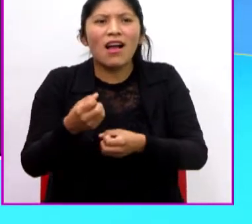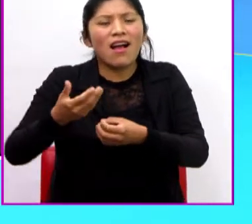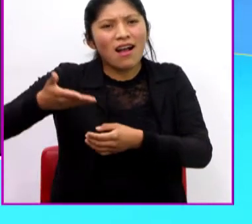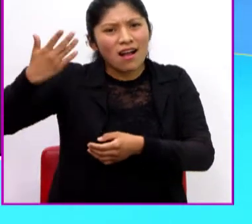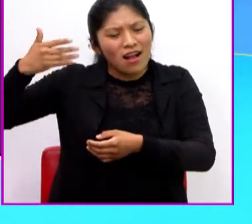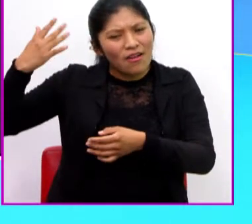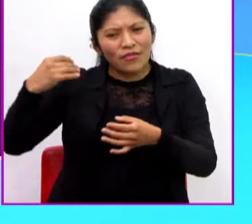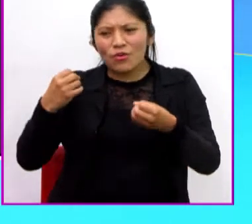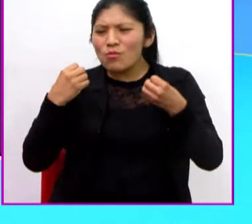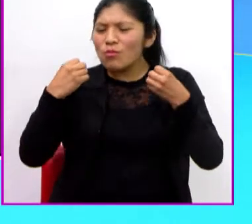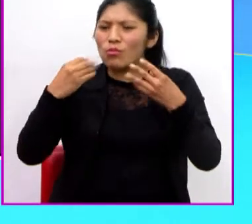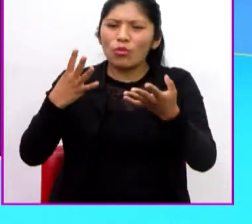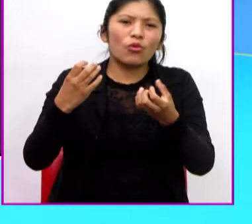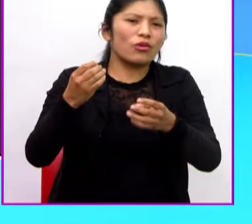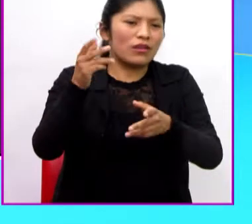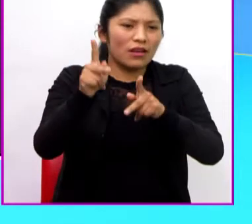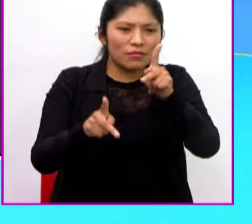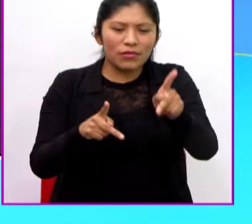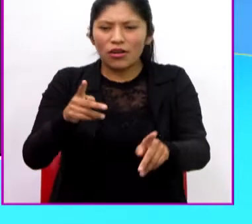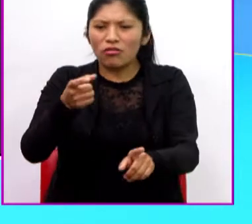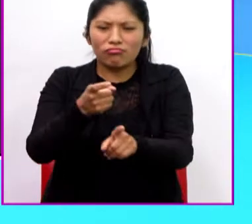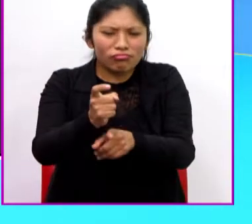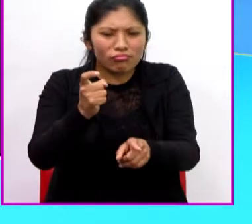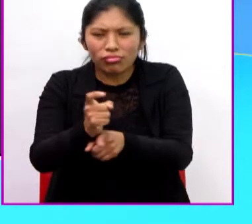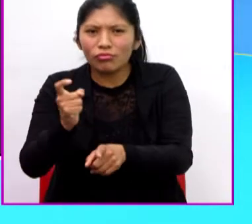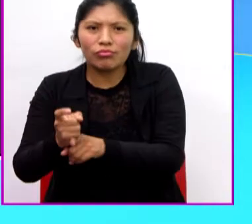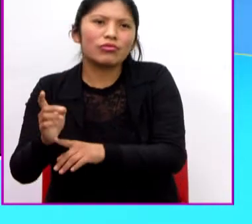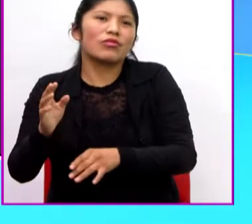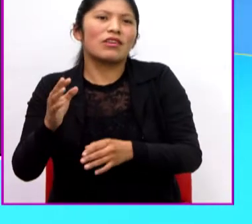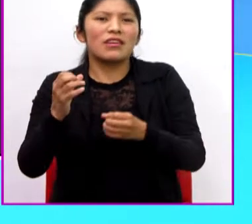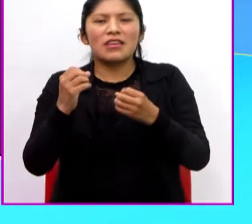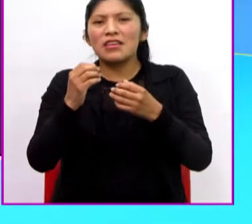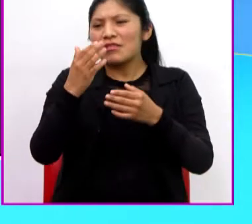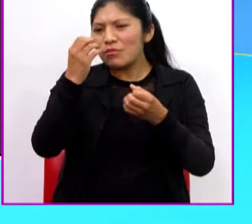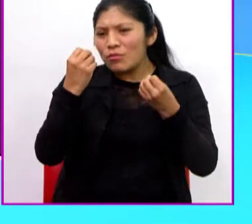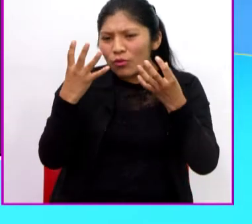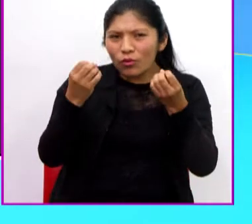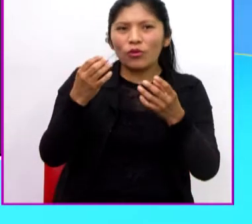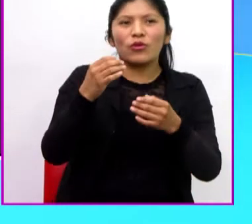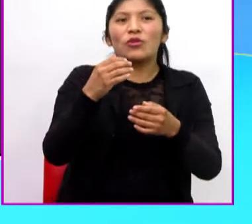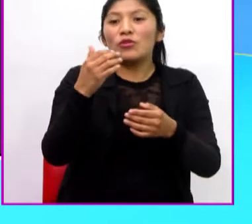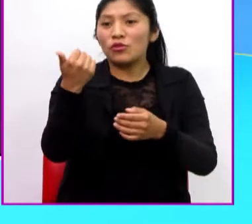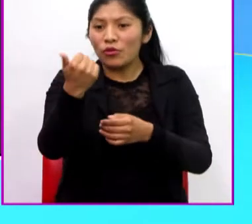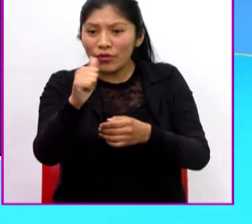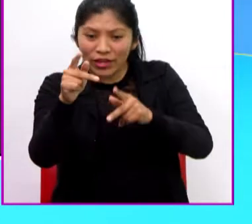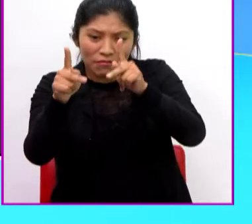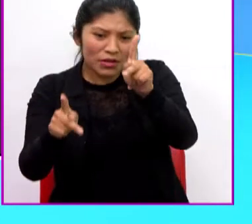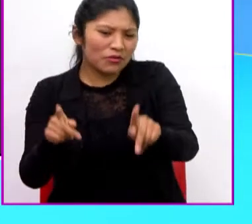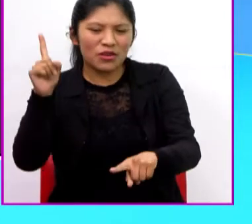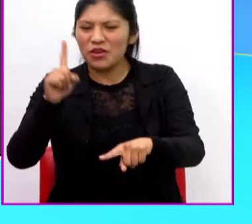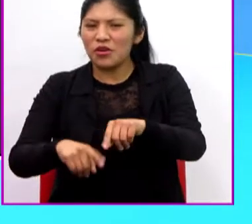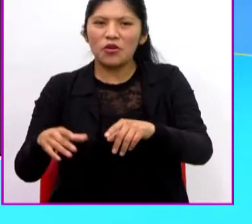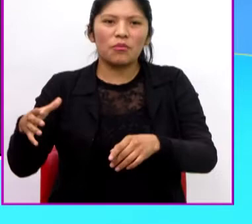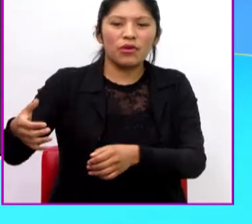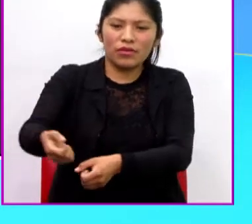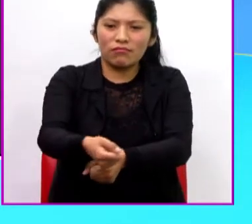heridos y causó destrozos por donde pasó. Son más de 10 y no logran retenerlo.